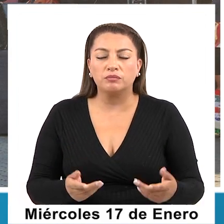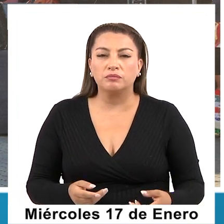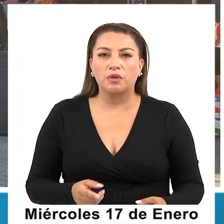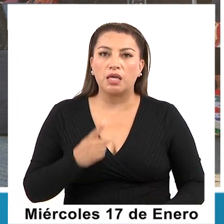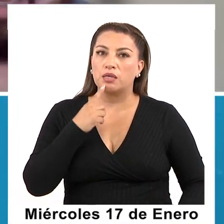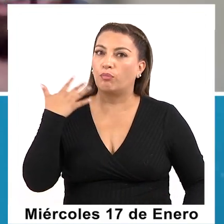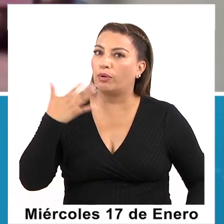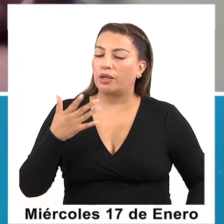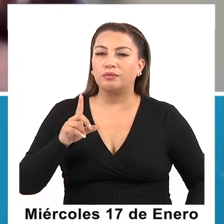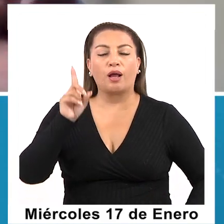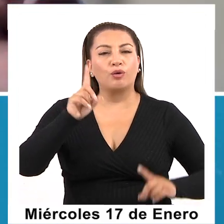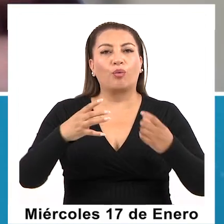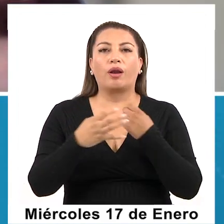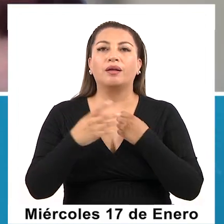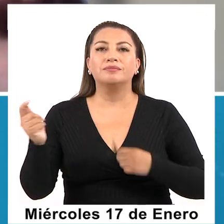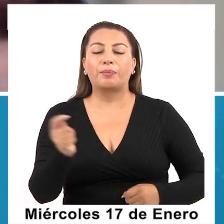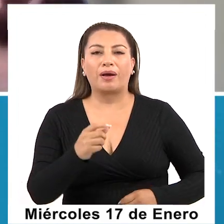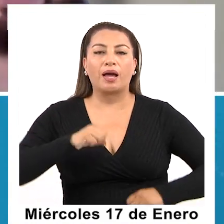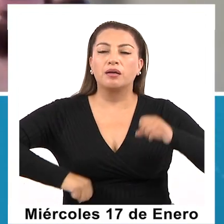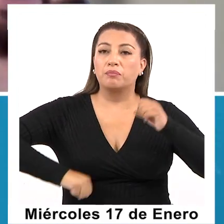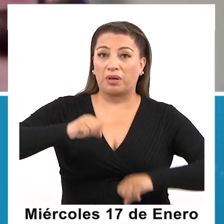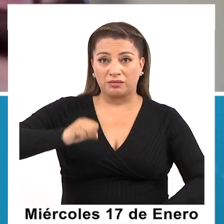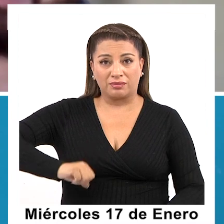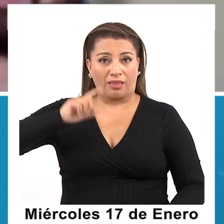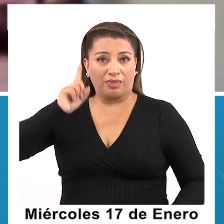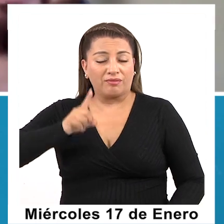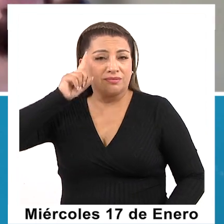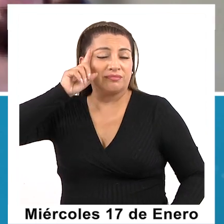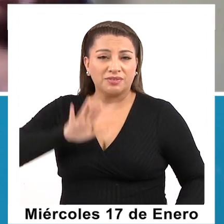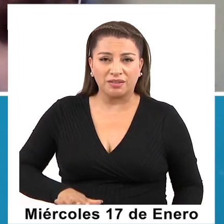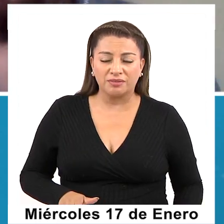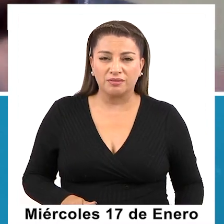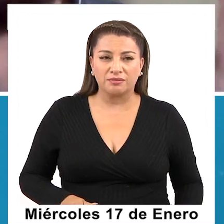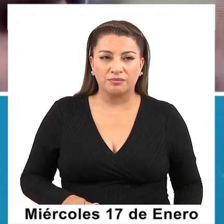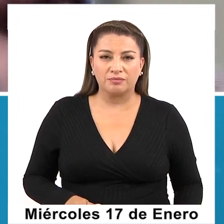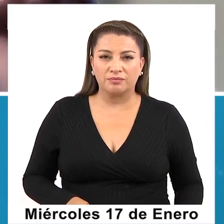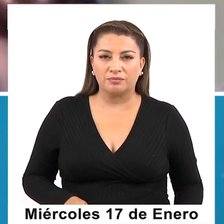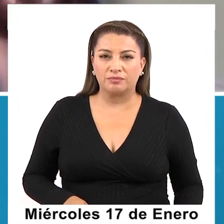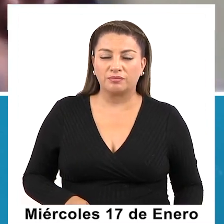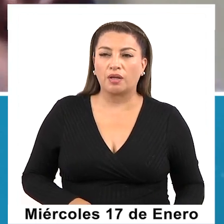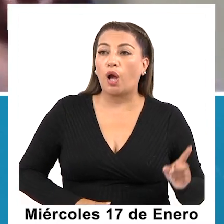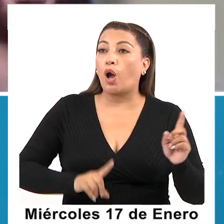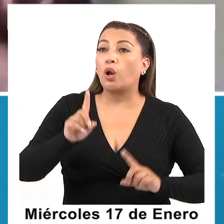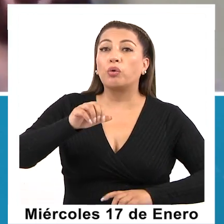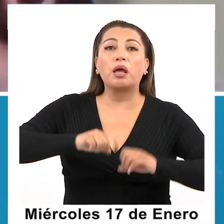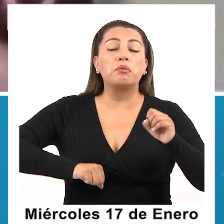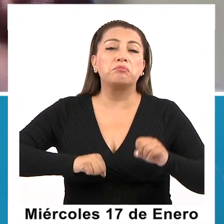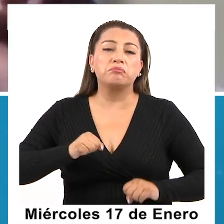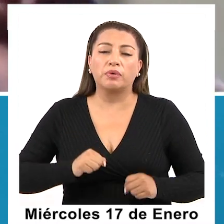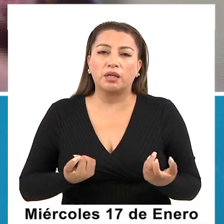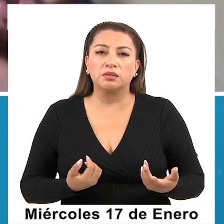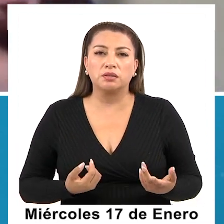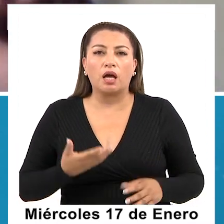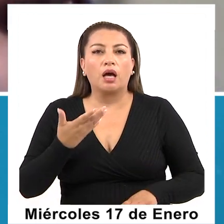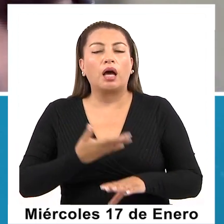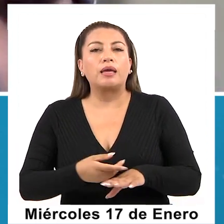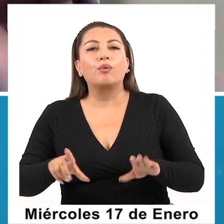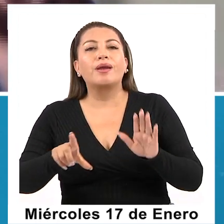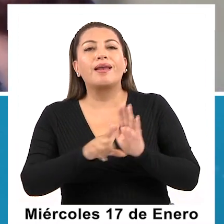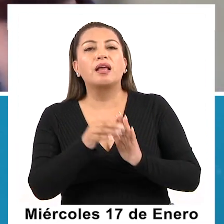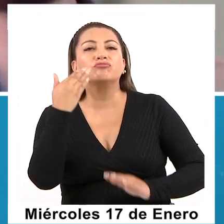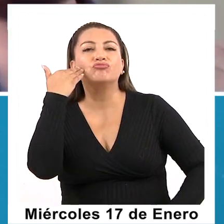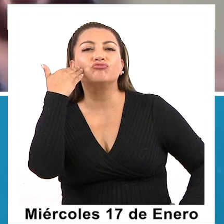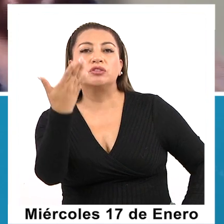en la región de Tarapacá, por lo menos, que puede haber empresas que quieren estar bajo la ley de donaciones,